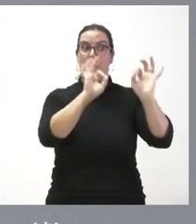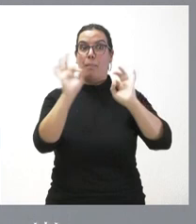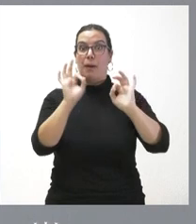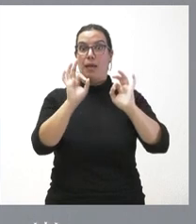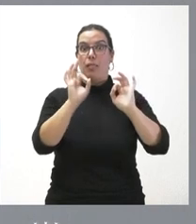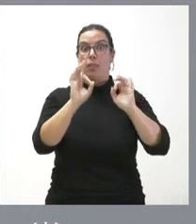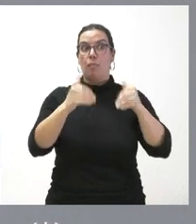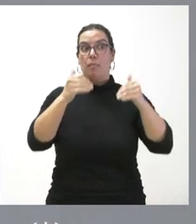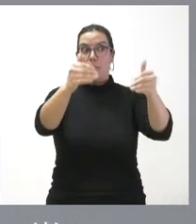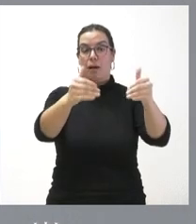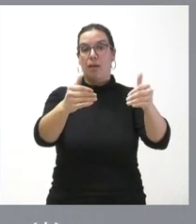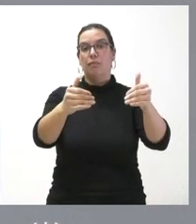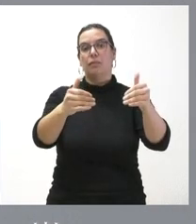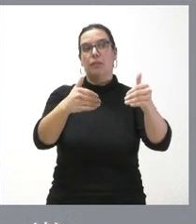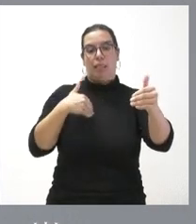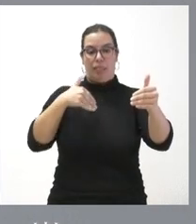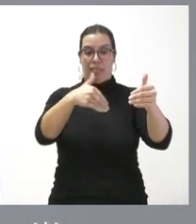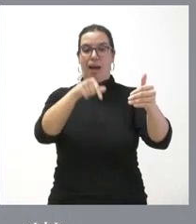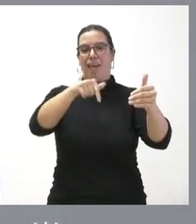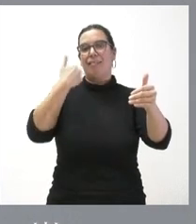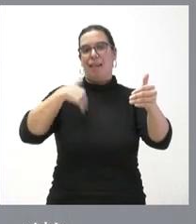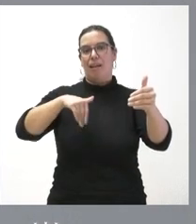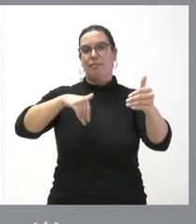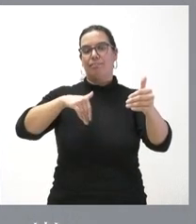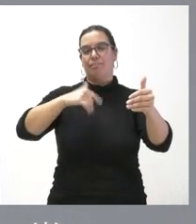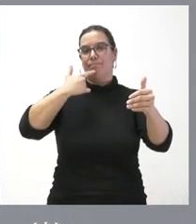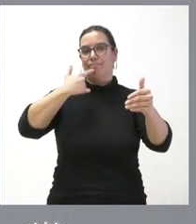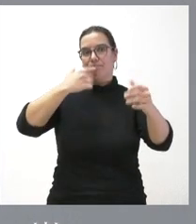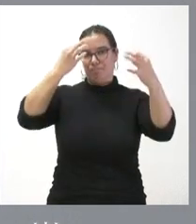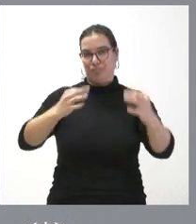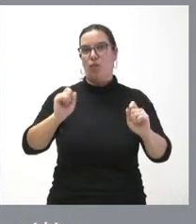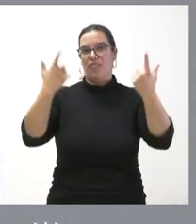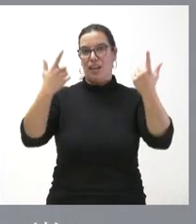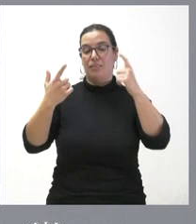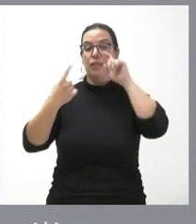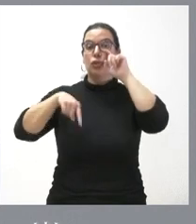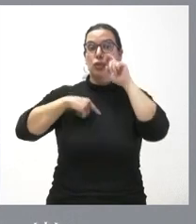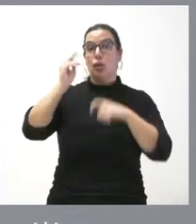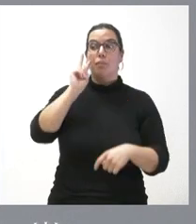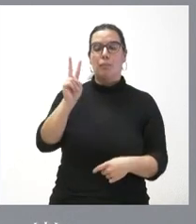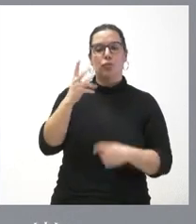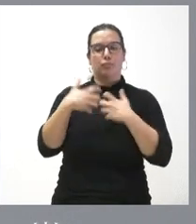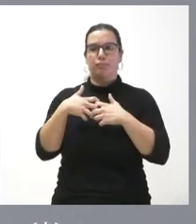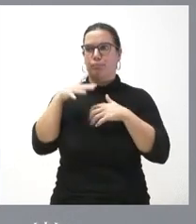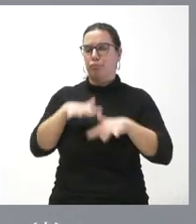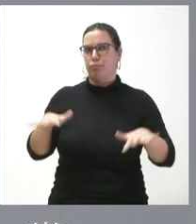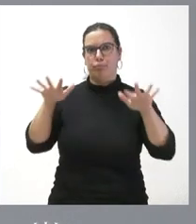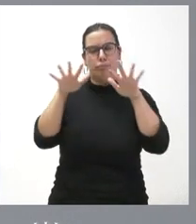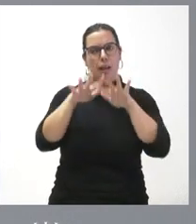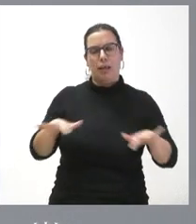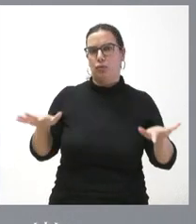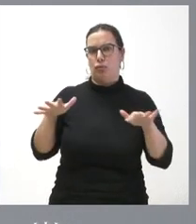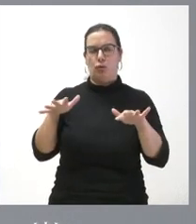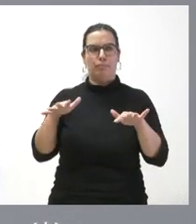anteacciones como dice la ley de contratos en este caso concreto el ritmo de ejecución nos pareció claramente insuficiente no